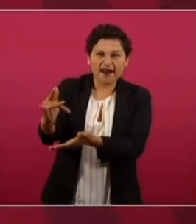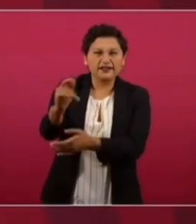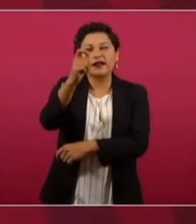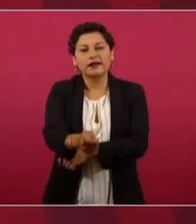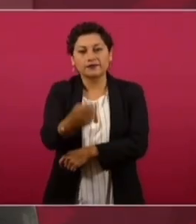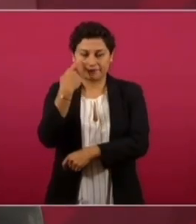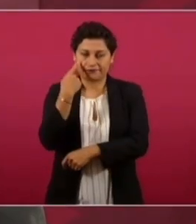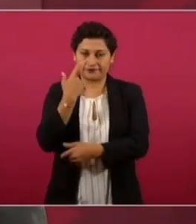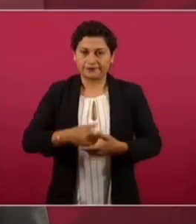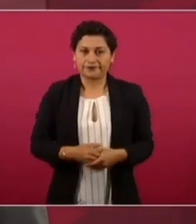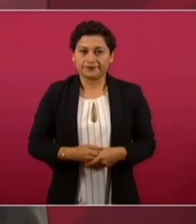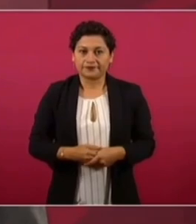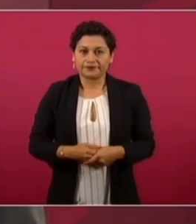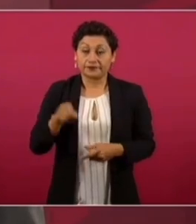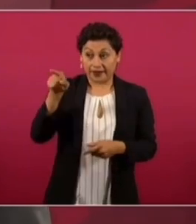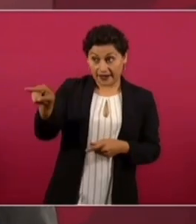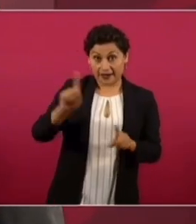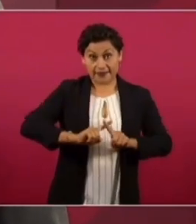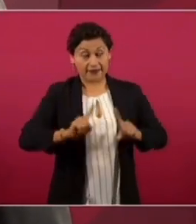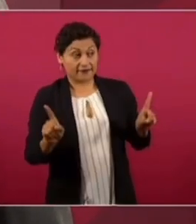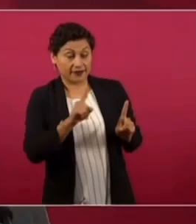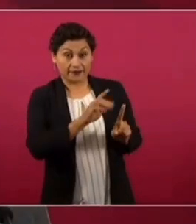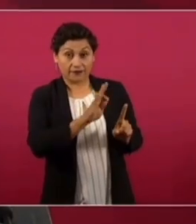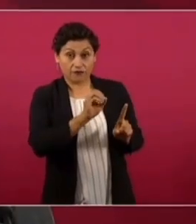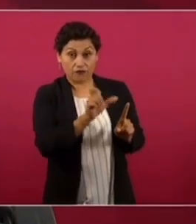diferencia de Fox y de Cárdenas,